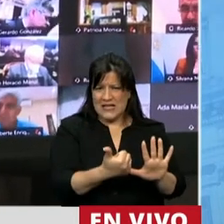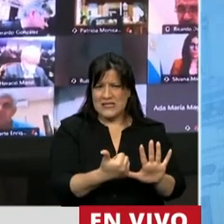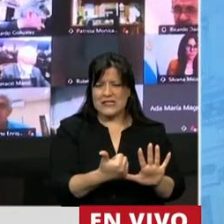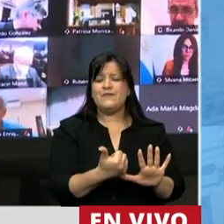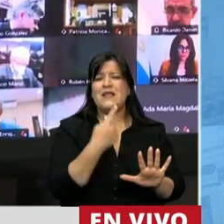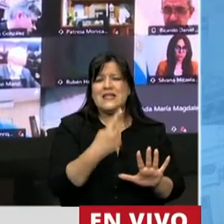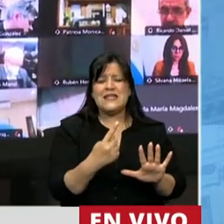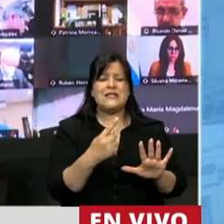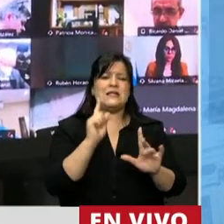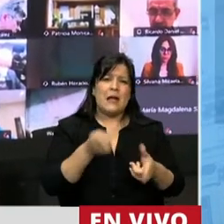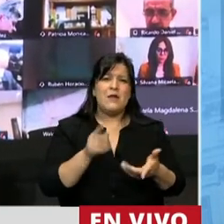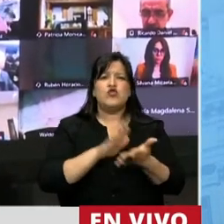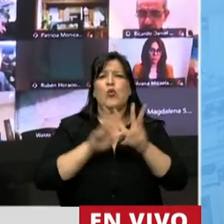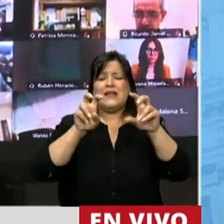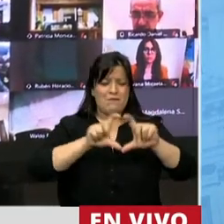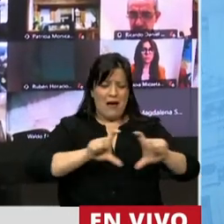algunas consideraciones del anexo 1.